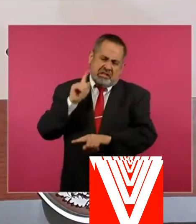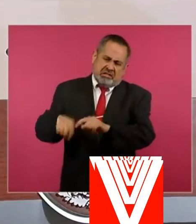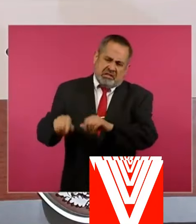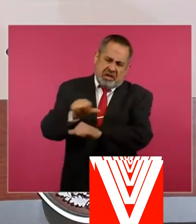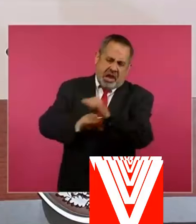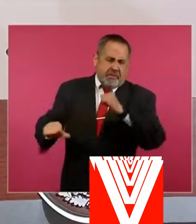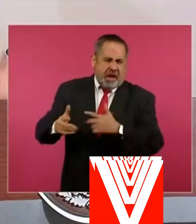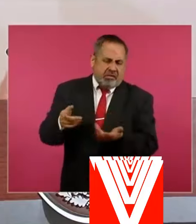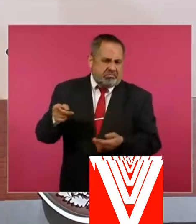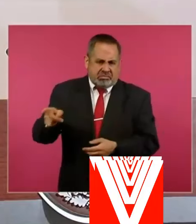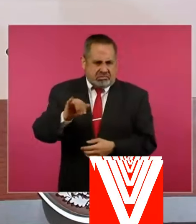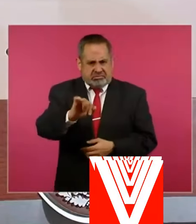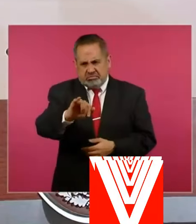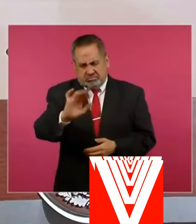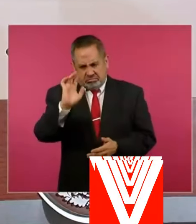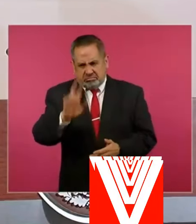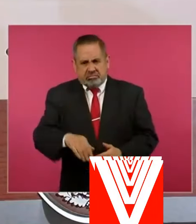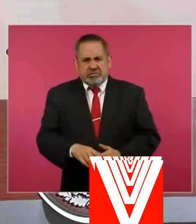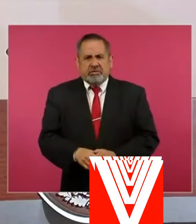Sí.